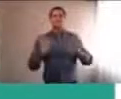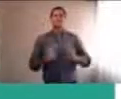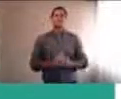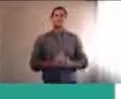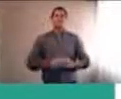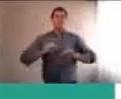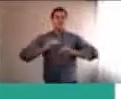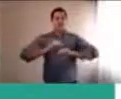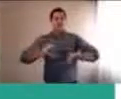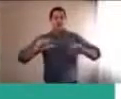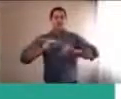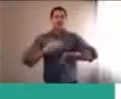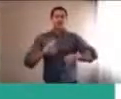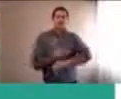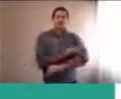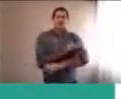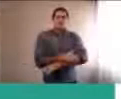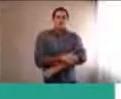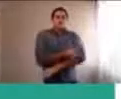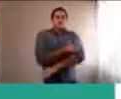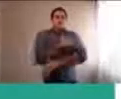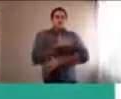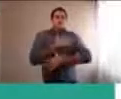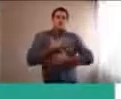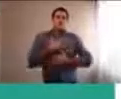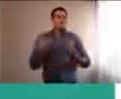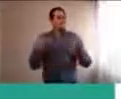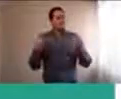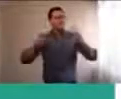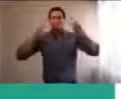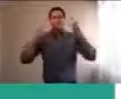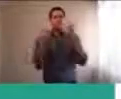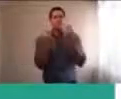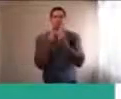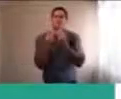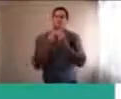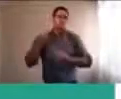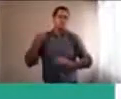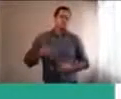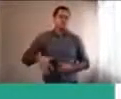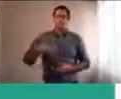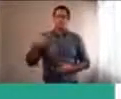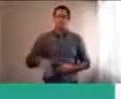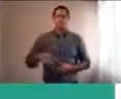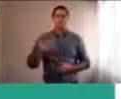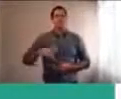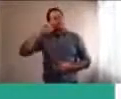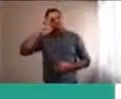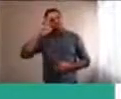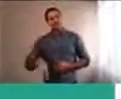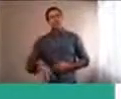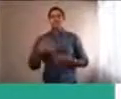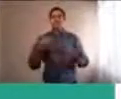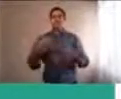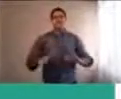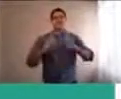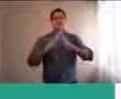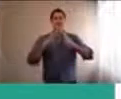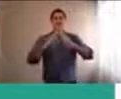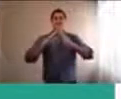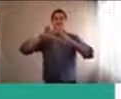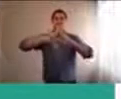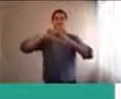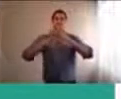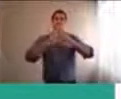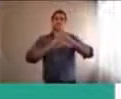muy relevante que se ha vuelto central además en esta ya extensa cuarentena. En